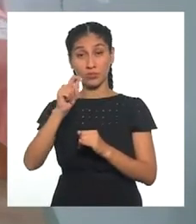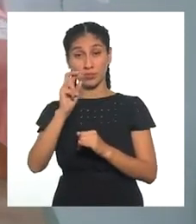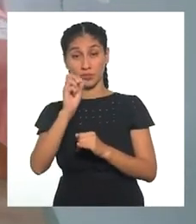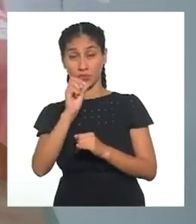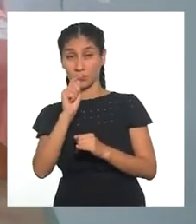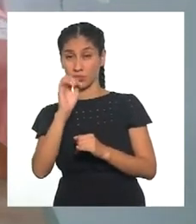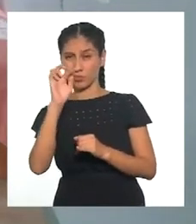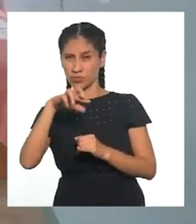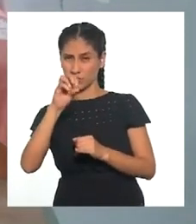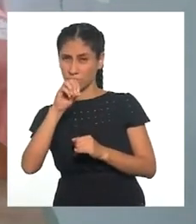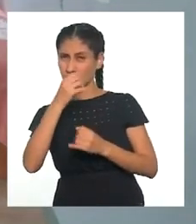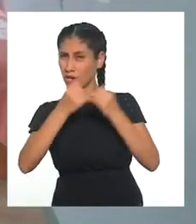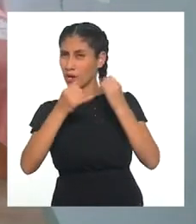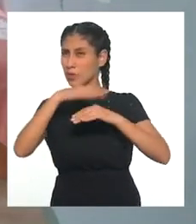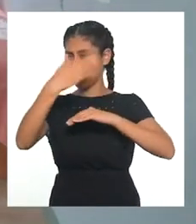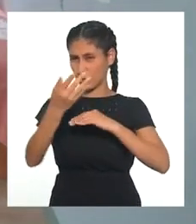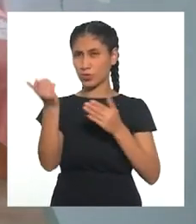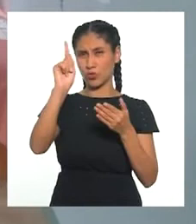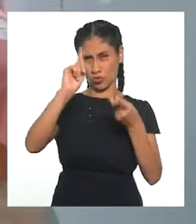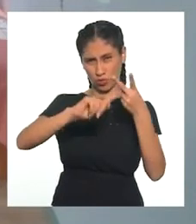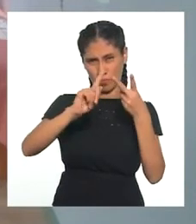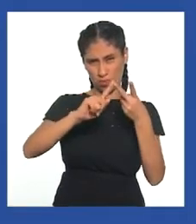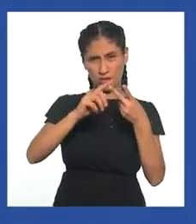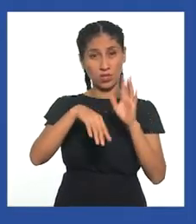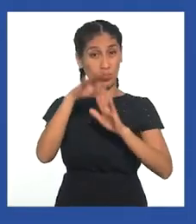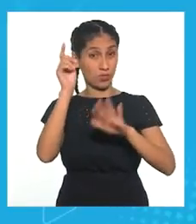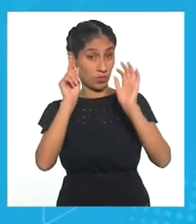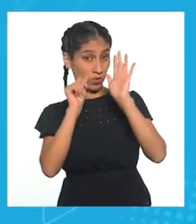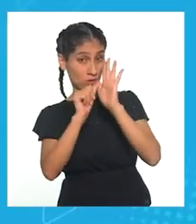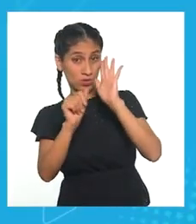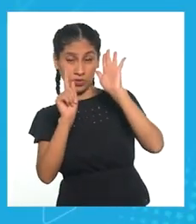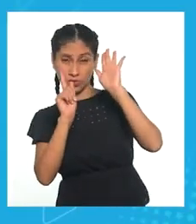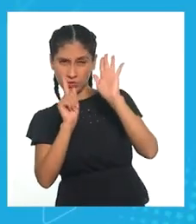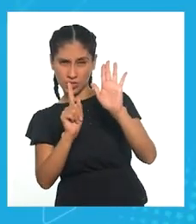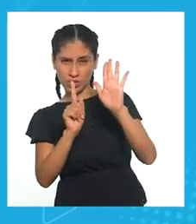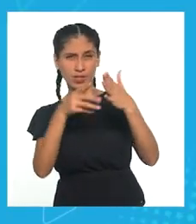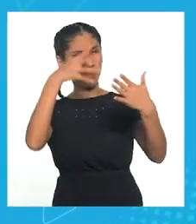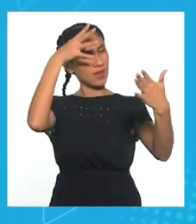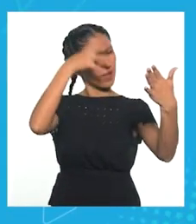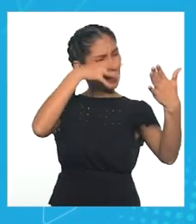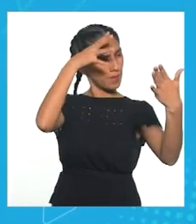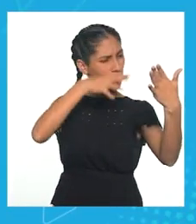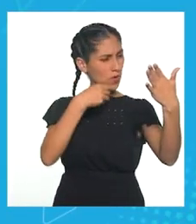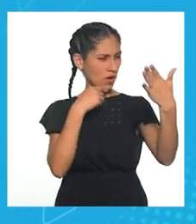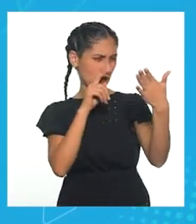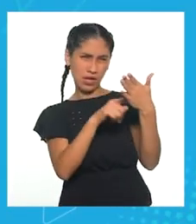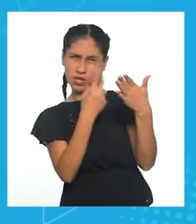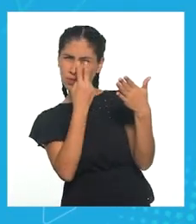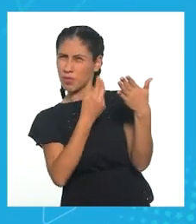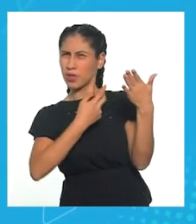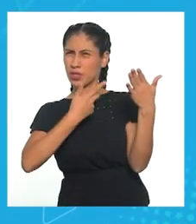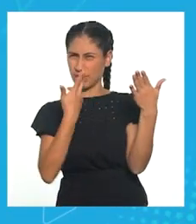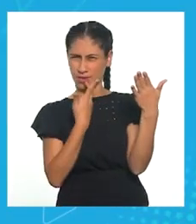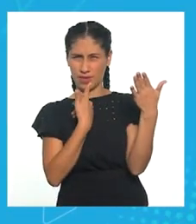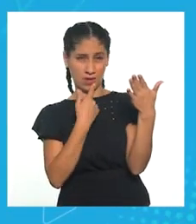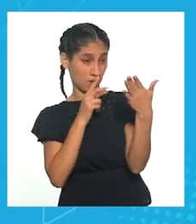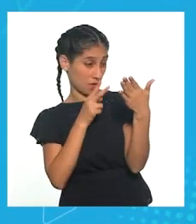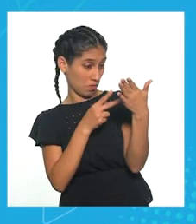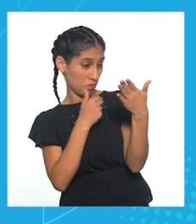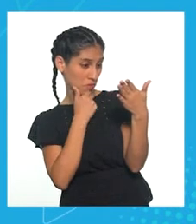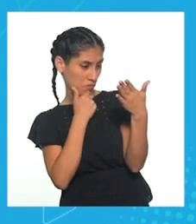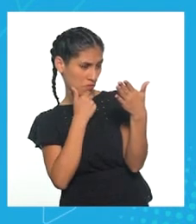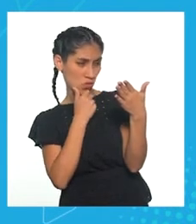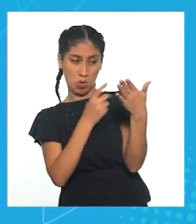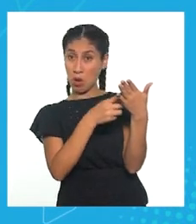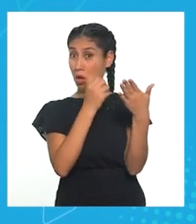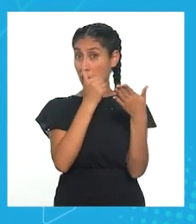importante. Ah, ¿cuál? El paso 6. Evaluar. Aquí vemos qué ha funcionado y qué ha